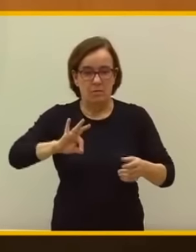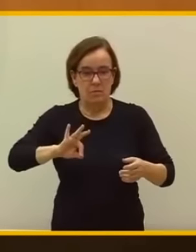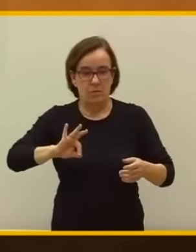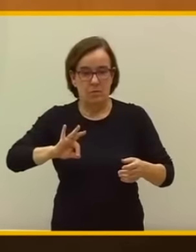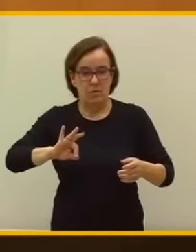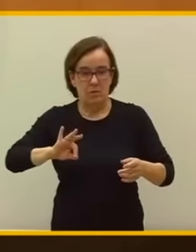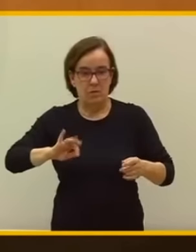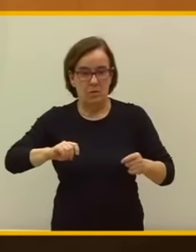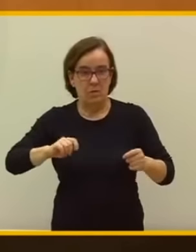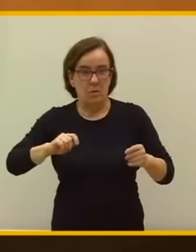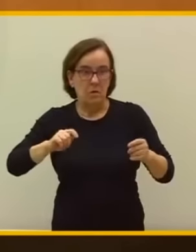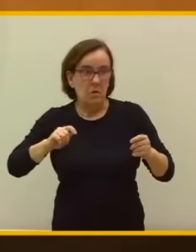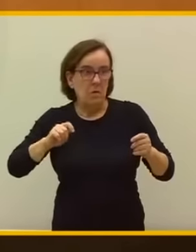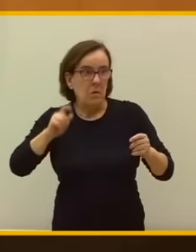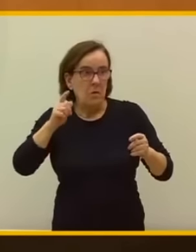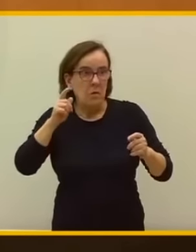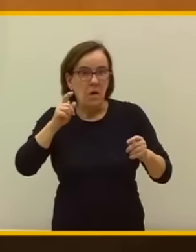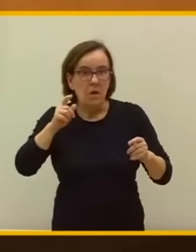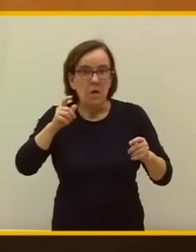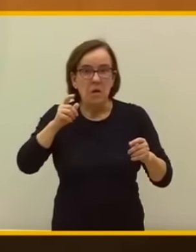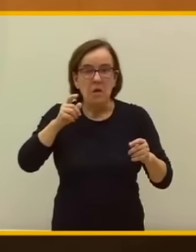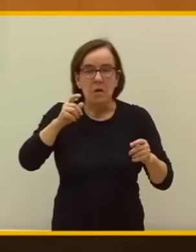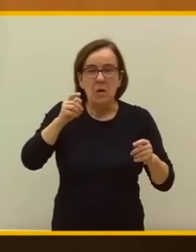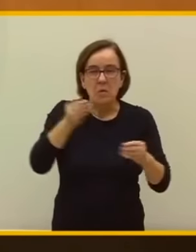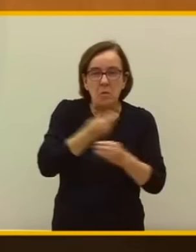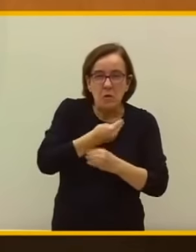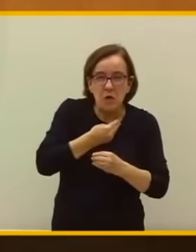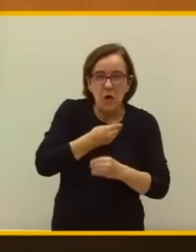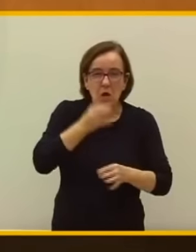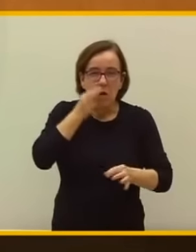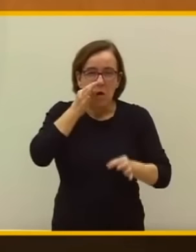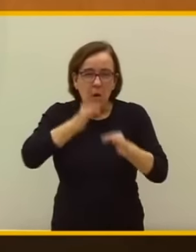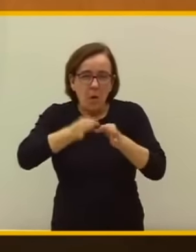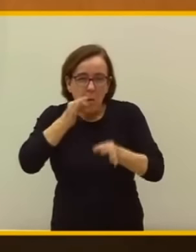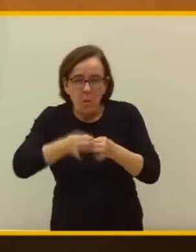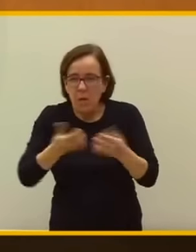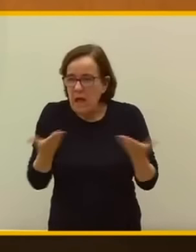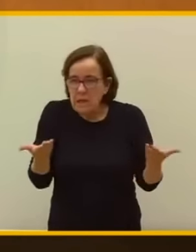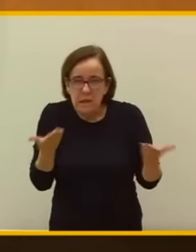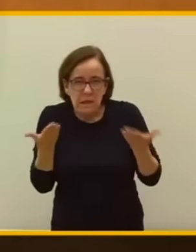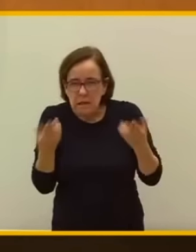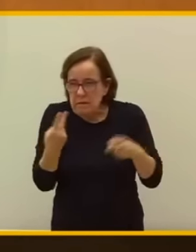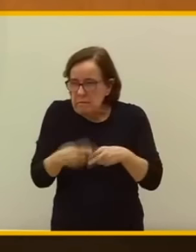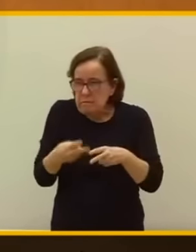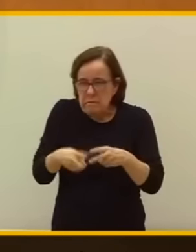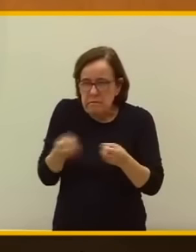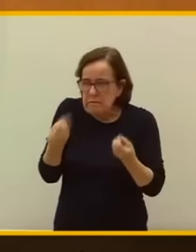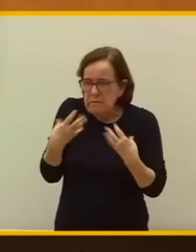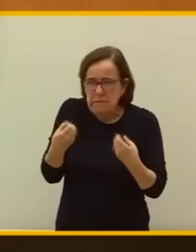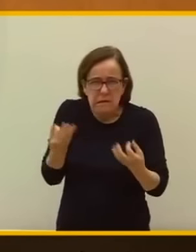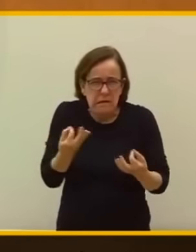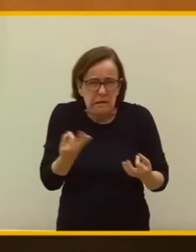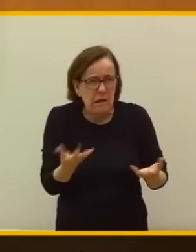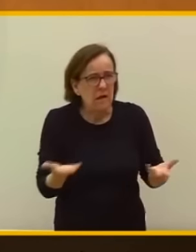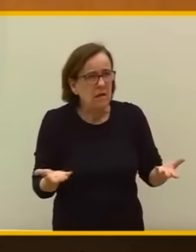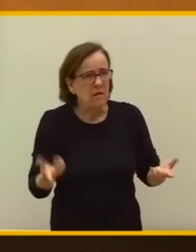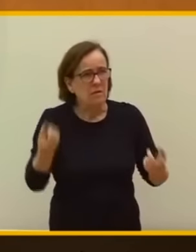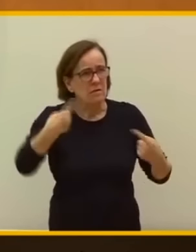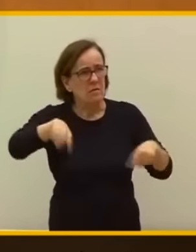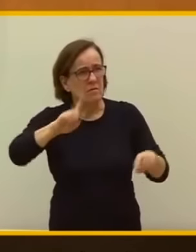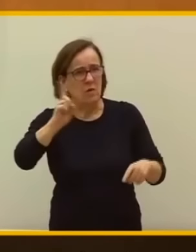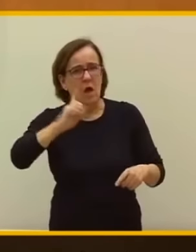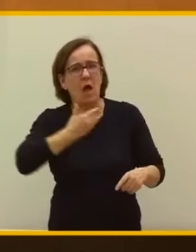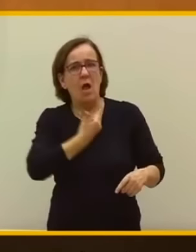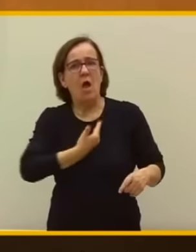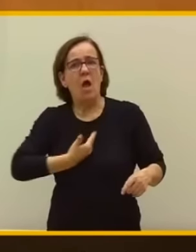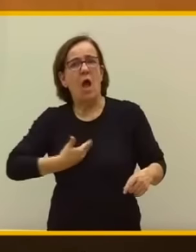llorar por un muñeco, por una uva. ¿Por qué? Y le voy a decir una cosa. Ustedes no son